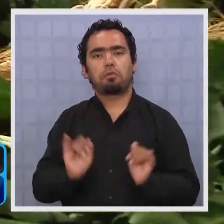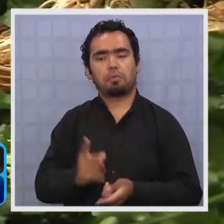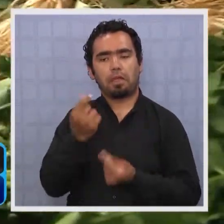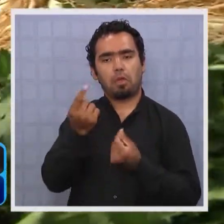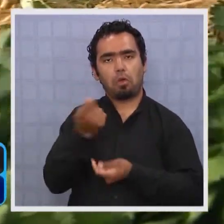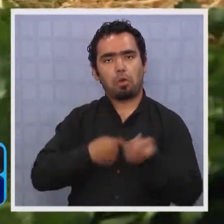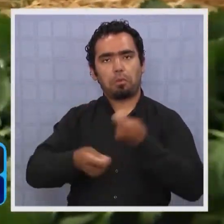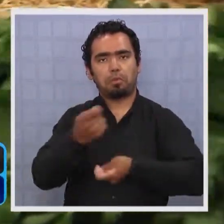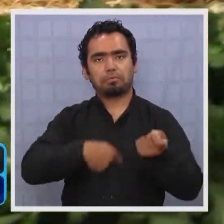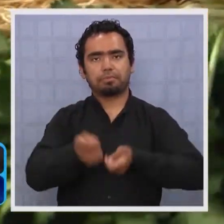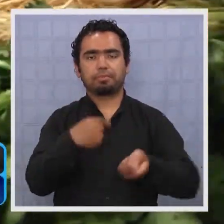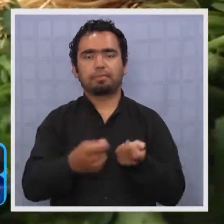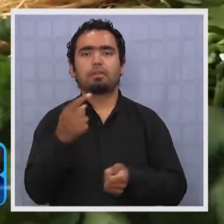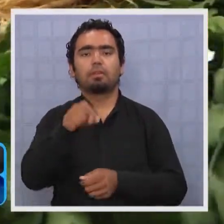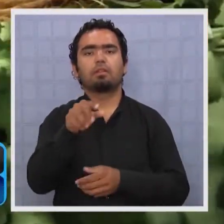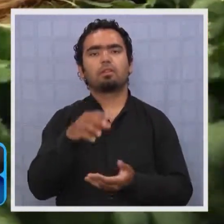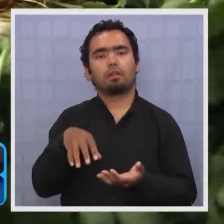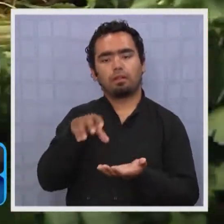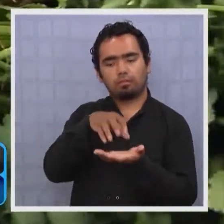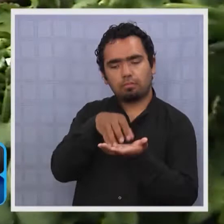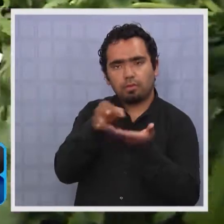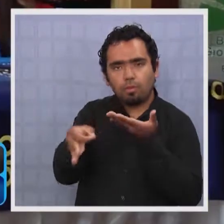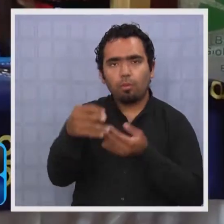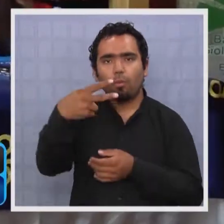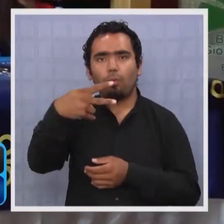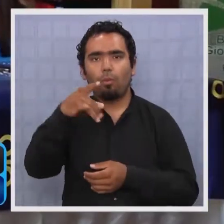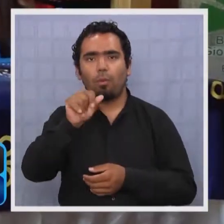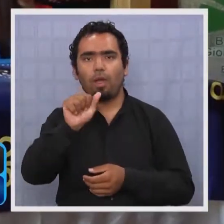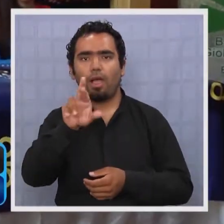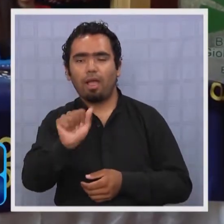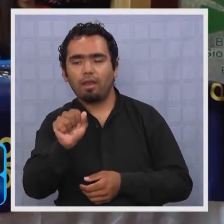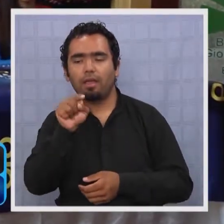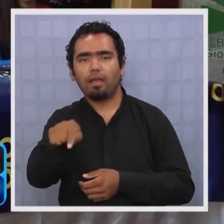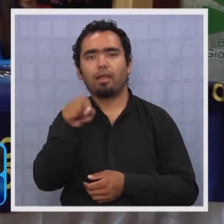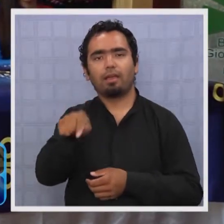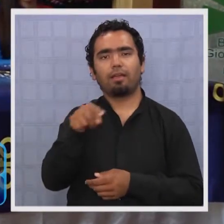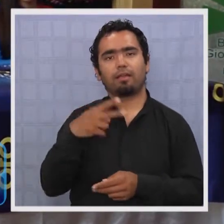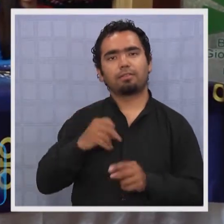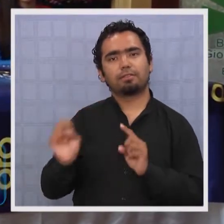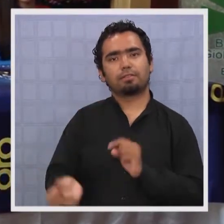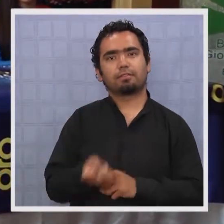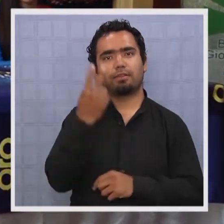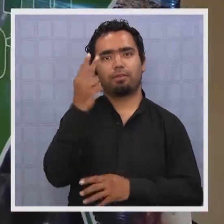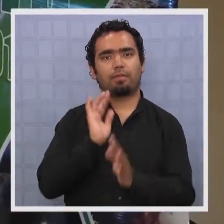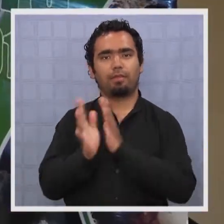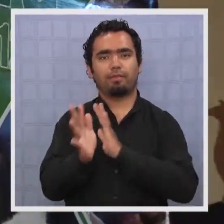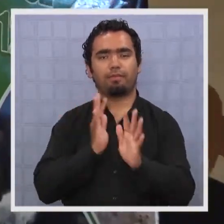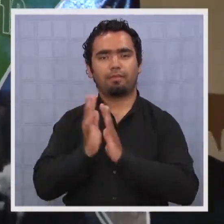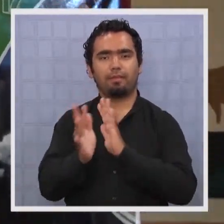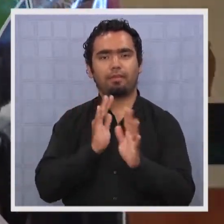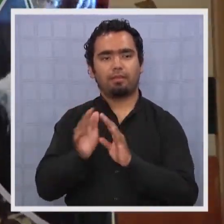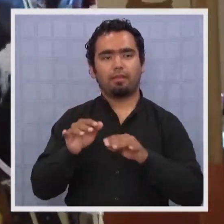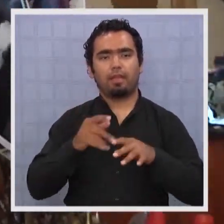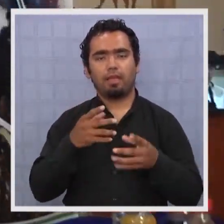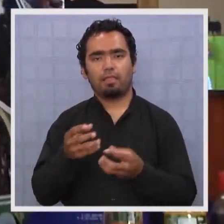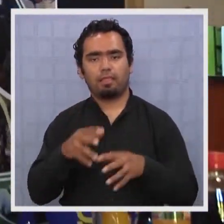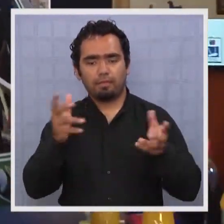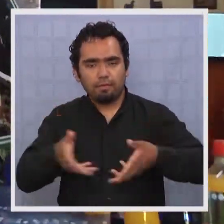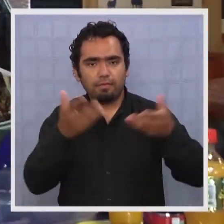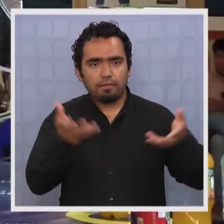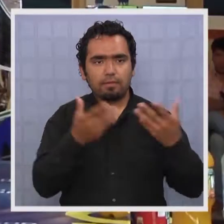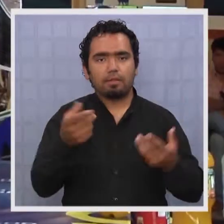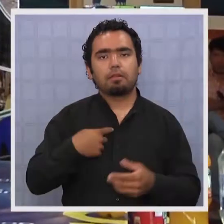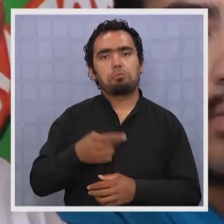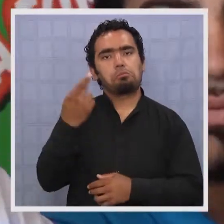economía del lugar. Es por ello que en comuna de Guara se hará la segunda versión de la Expo Agrícola donde se pretende mostrar todos